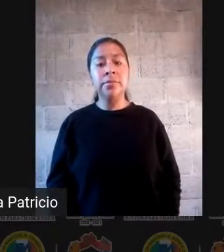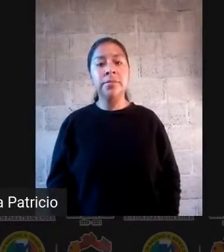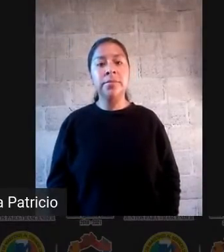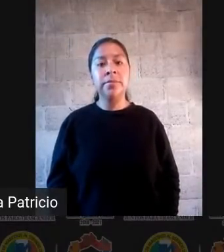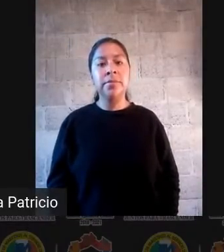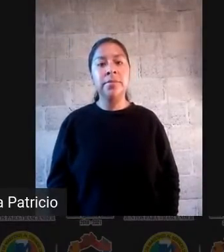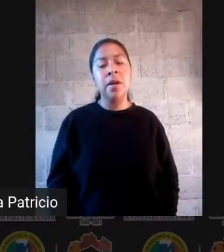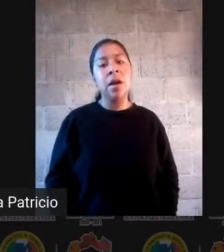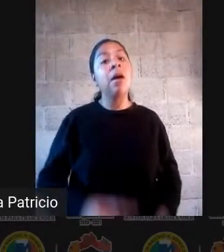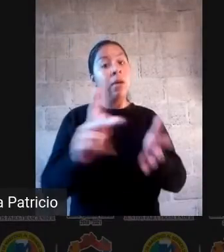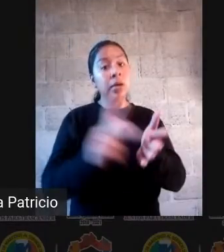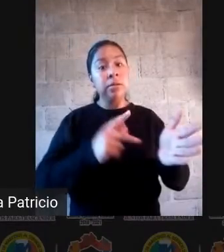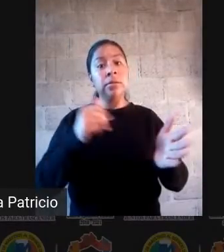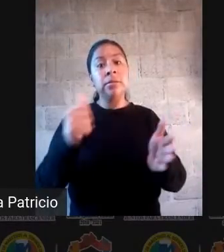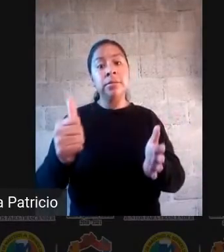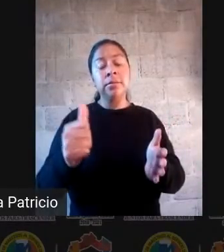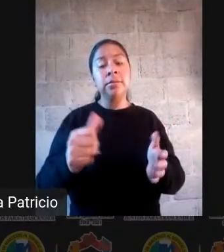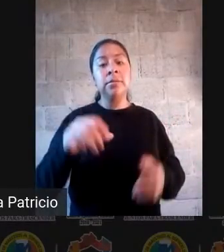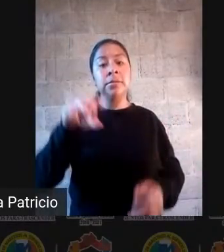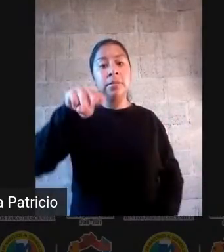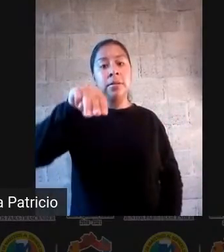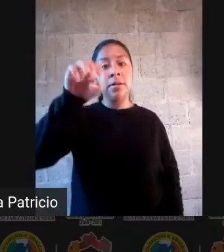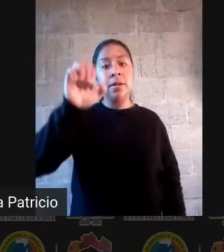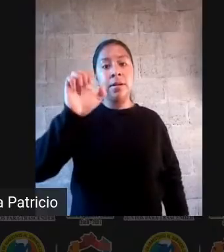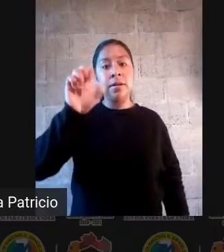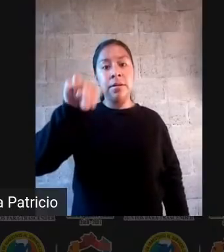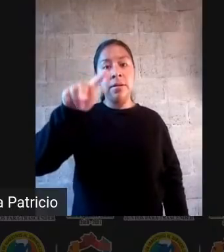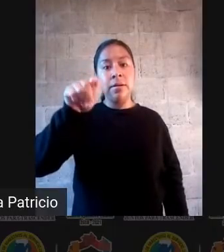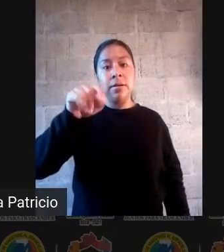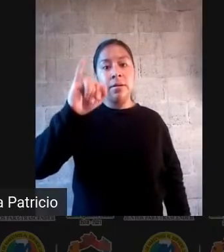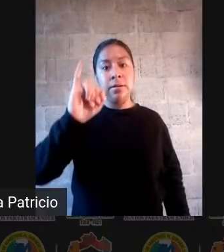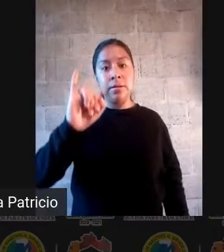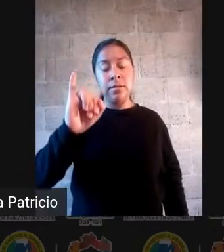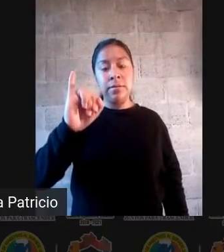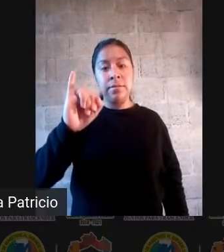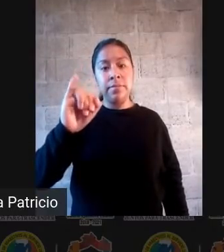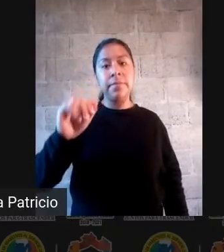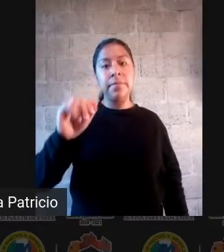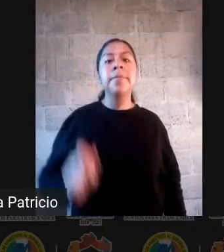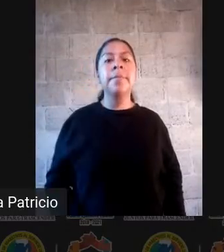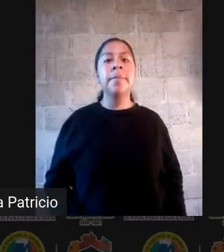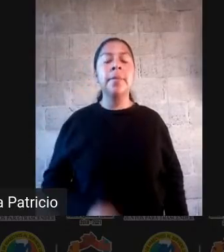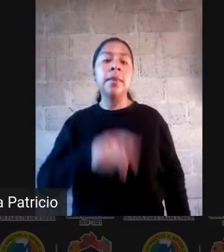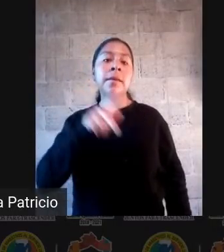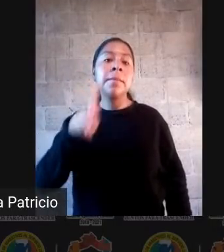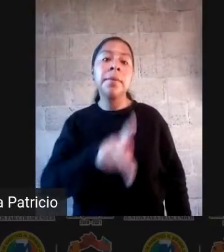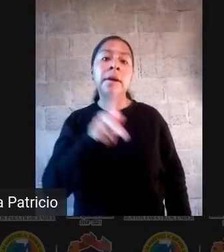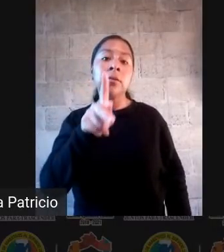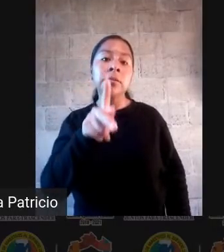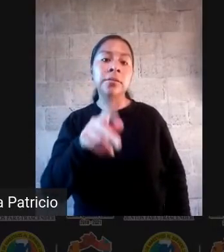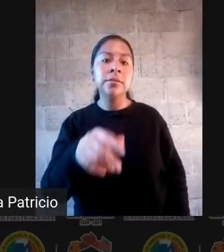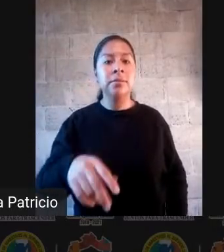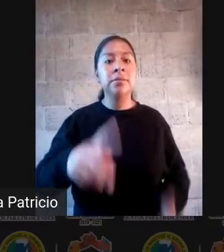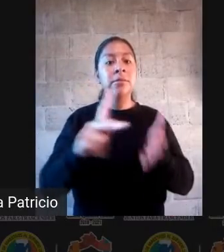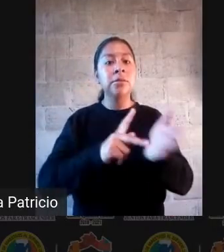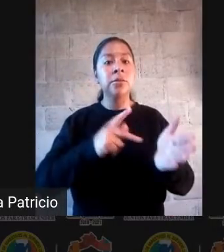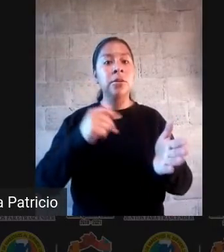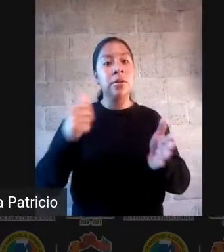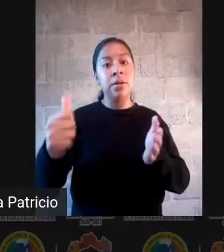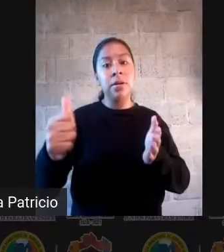Menti voy a hacer una exploración de saberes previos. Y les voy a preguntar. A ver. Abran nuevamente con ese mismo código.